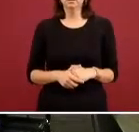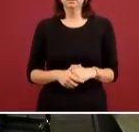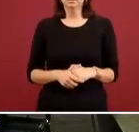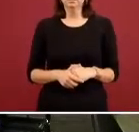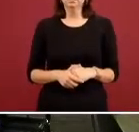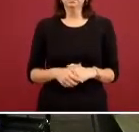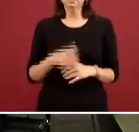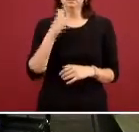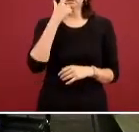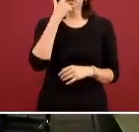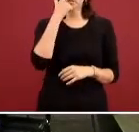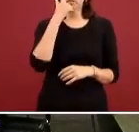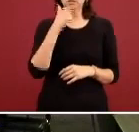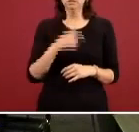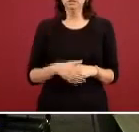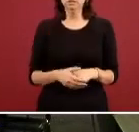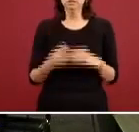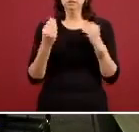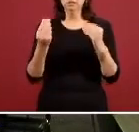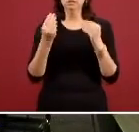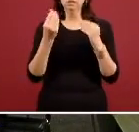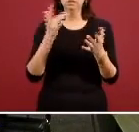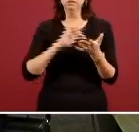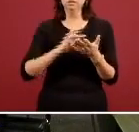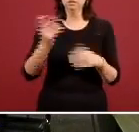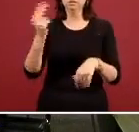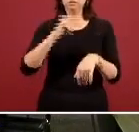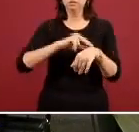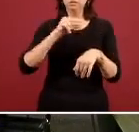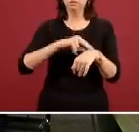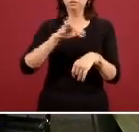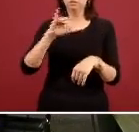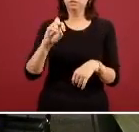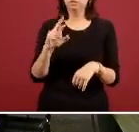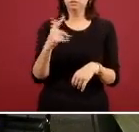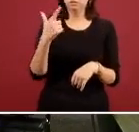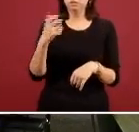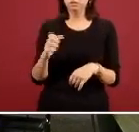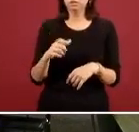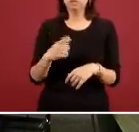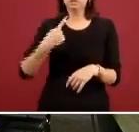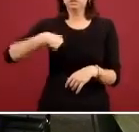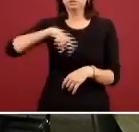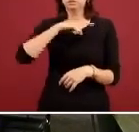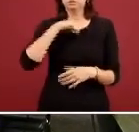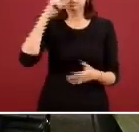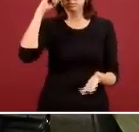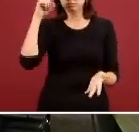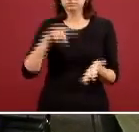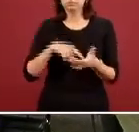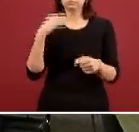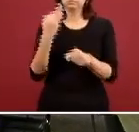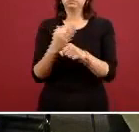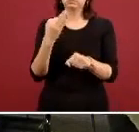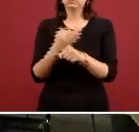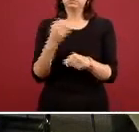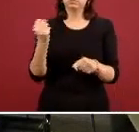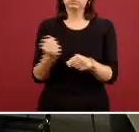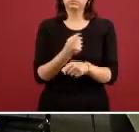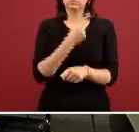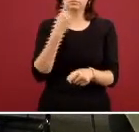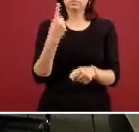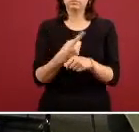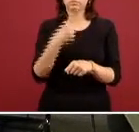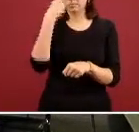muchas gracias doctor Jorge González Solvera finalmente creemos que esta es una gran oportunidad para